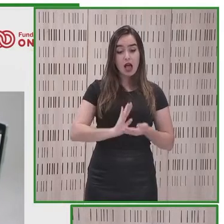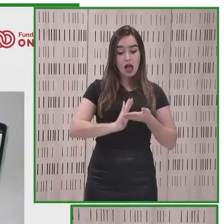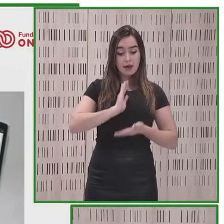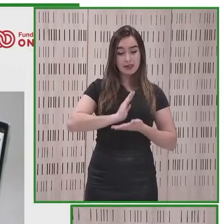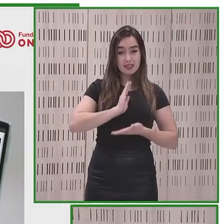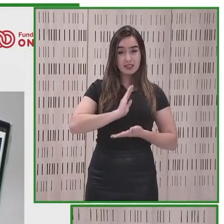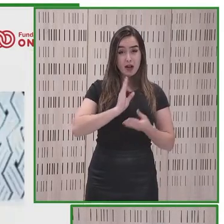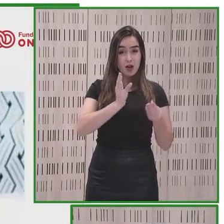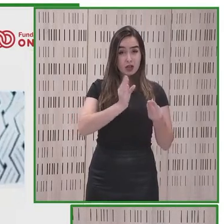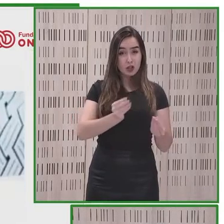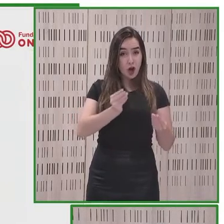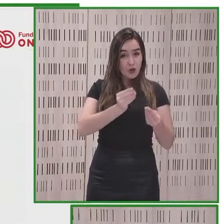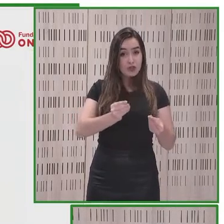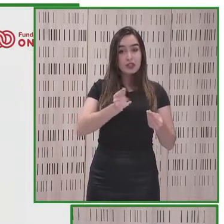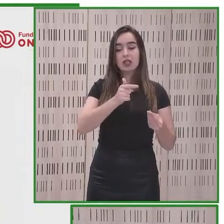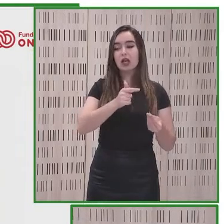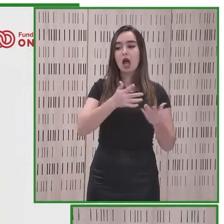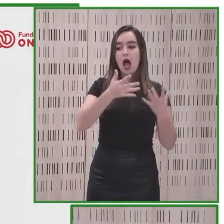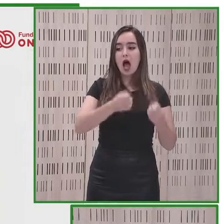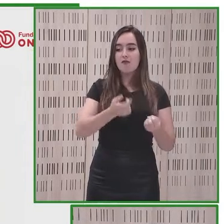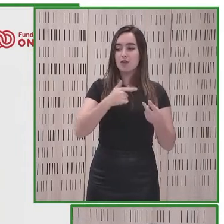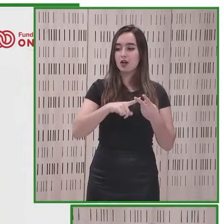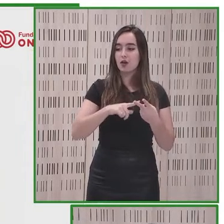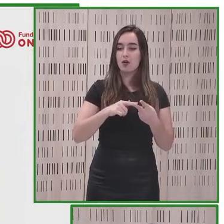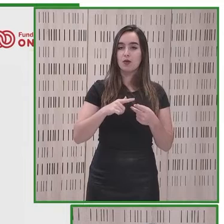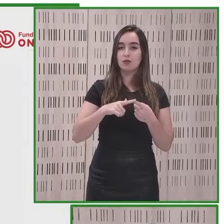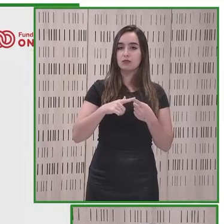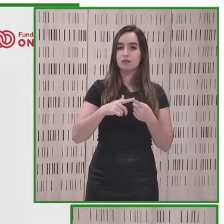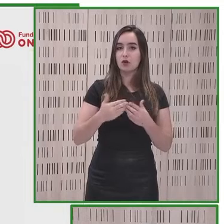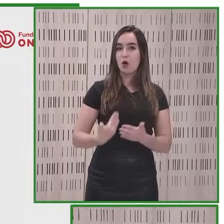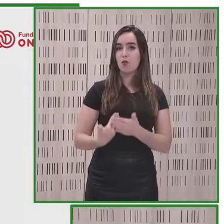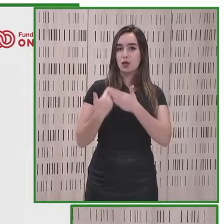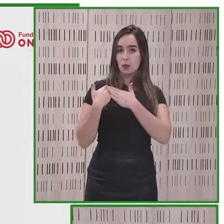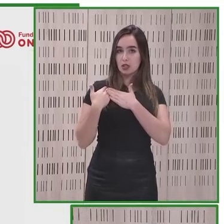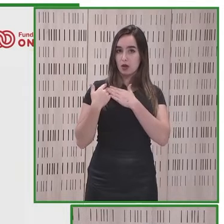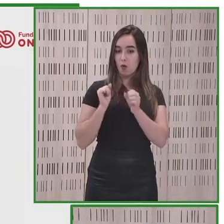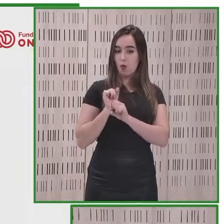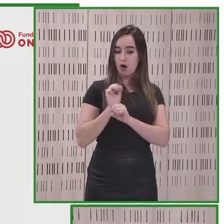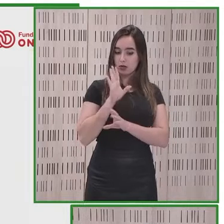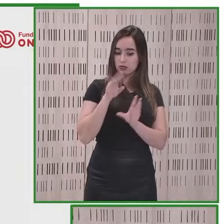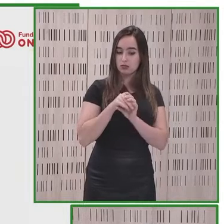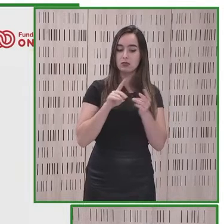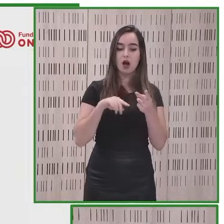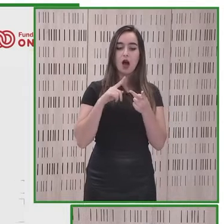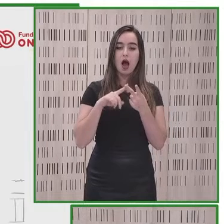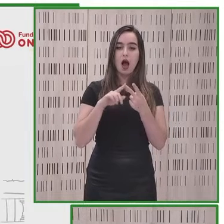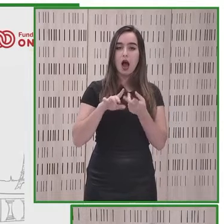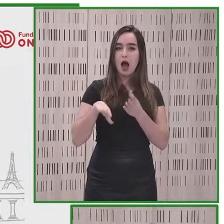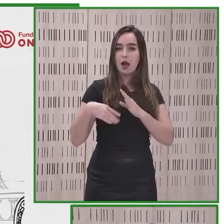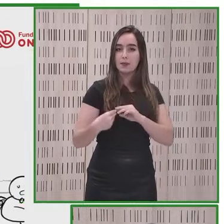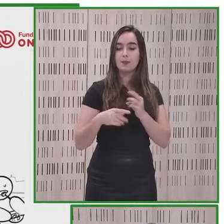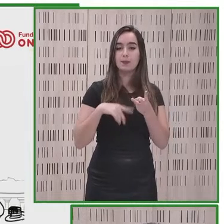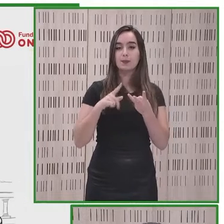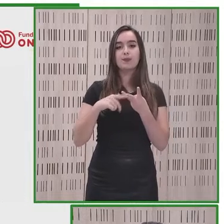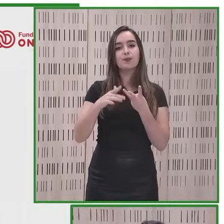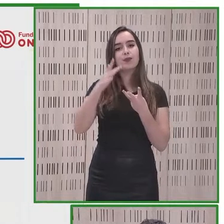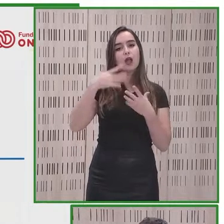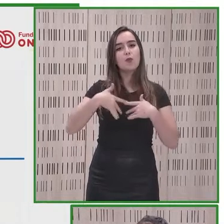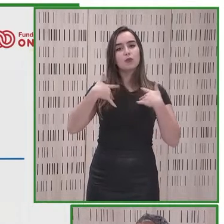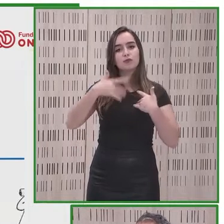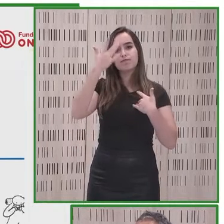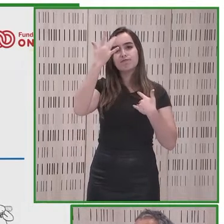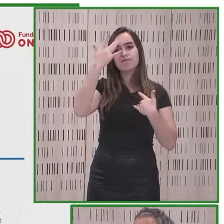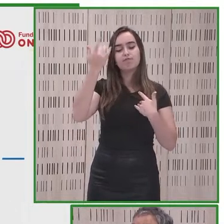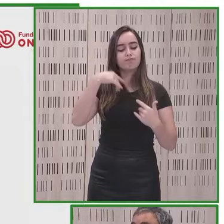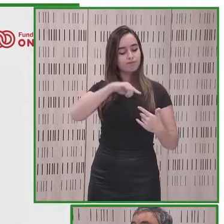2021 nos encontramos con responsabilidad dentro de la ética del trabajo adaptabilidad e inteligencia emocional rasgos de